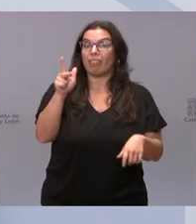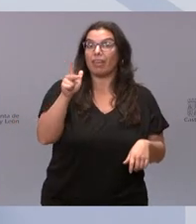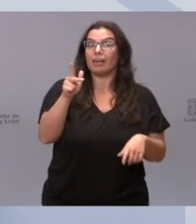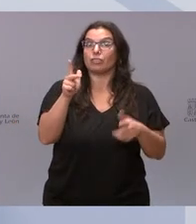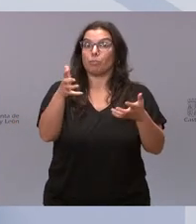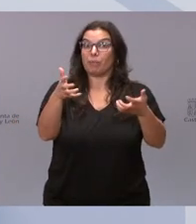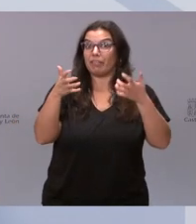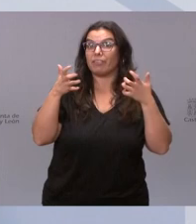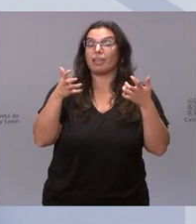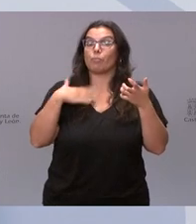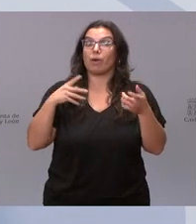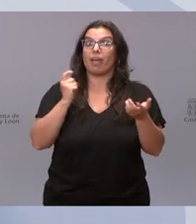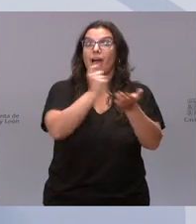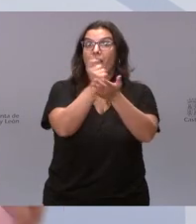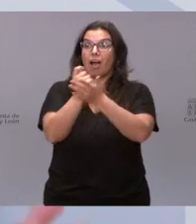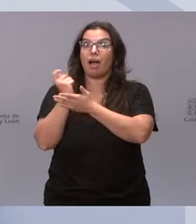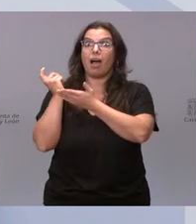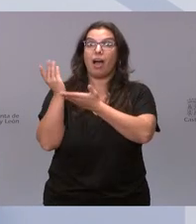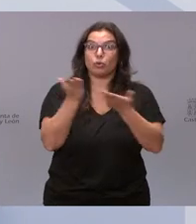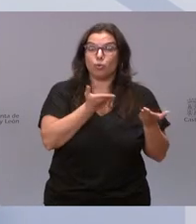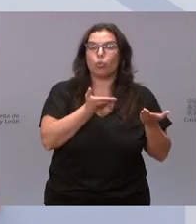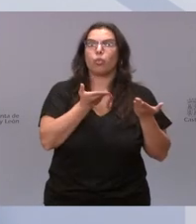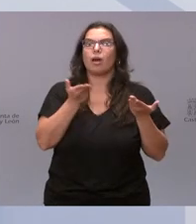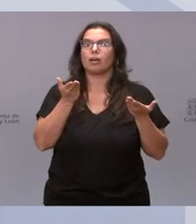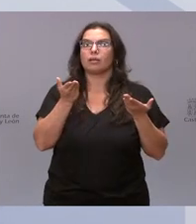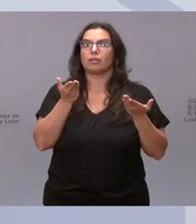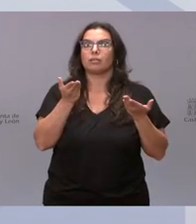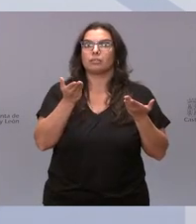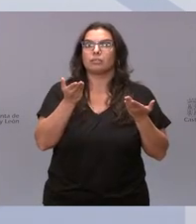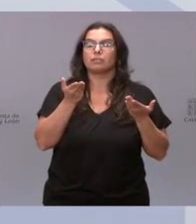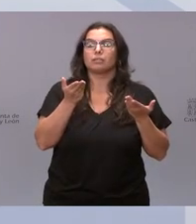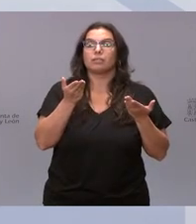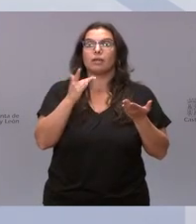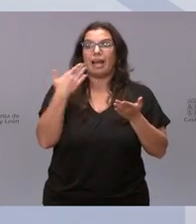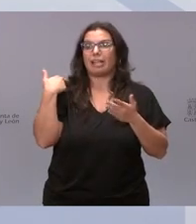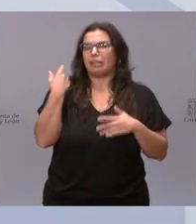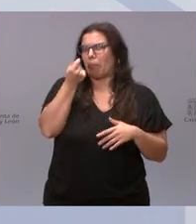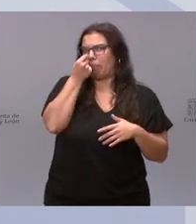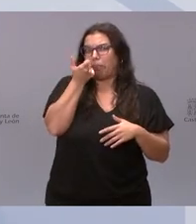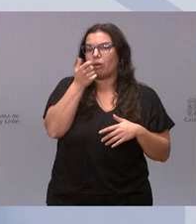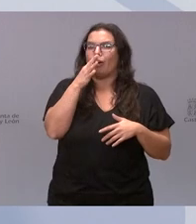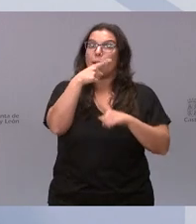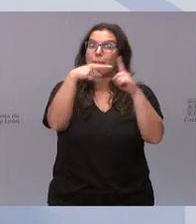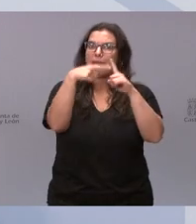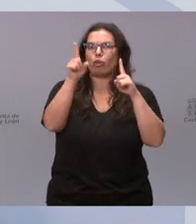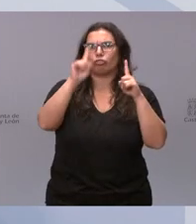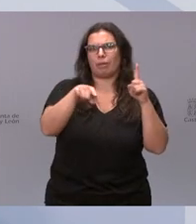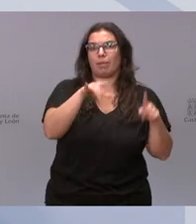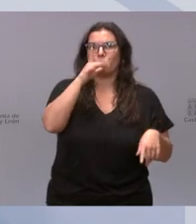percibir estas ayudas, llegar a las rentas medias que están pasando dificultades. Por eso,